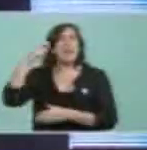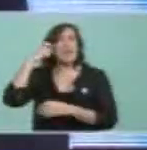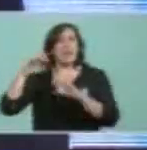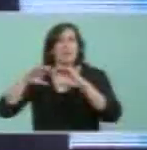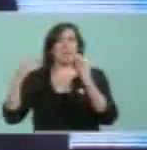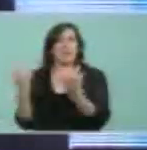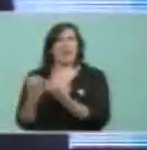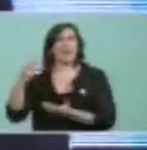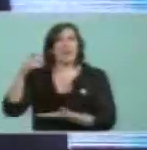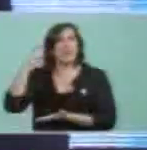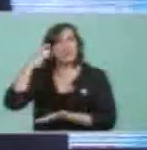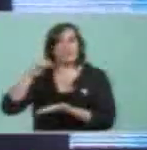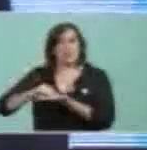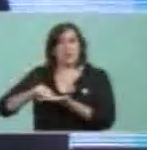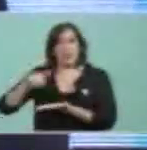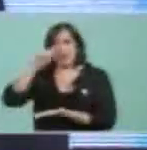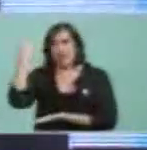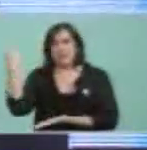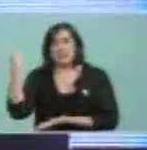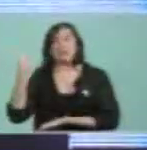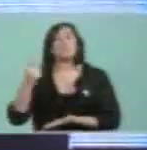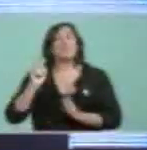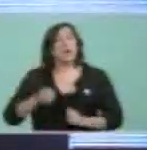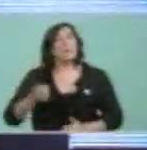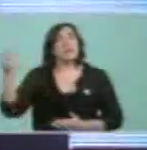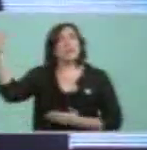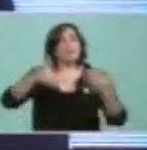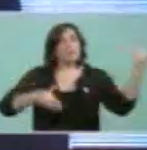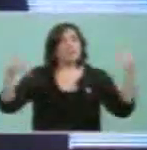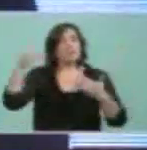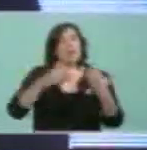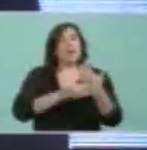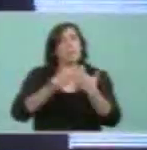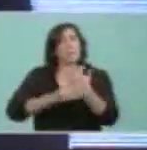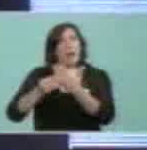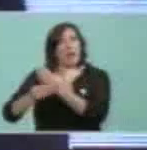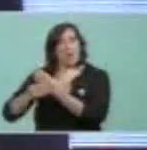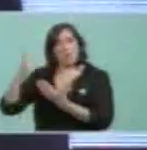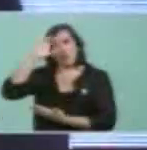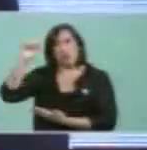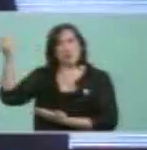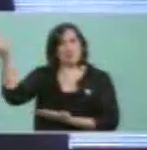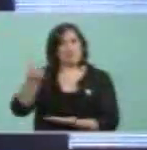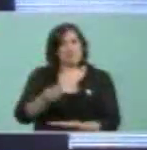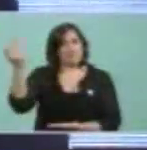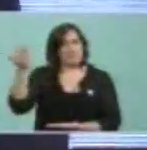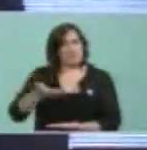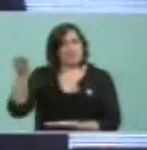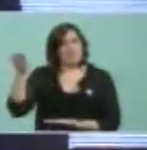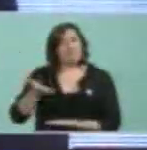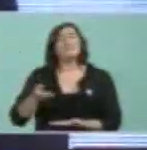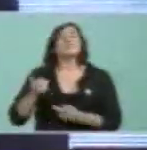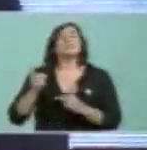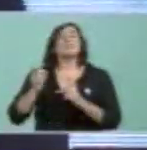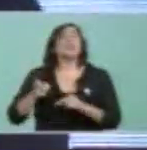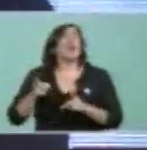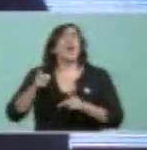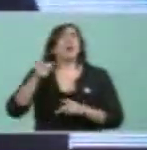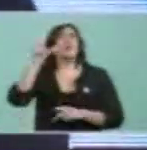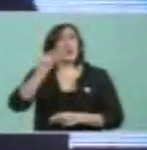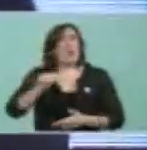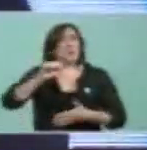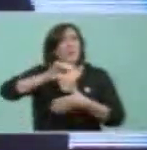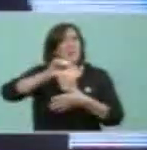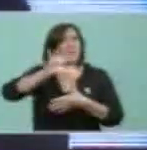Diputados de la Nación, señores Embajadores de los hermanos países, no solamente de la región, sino de todo el mundo.